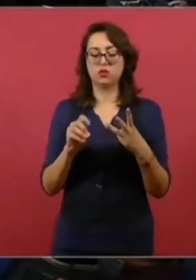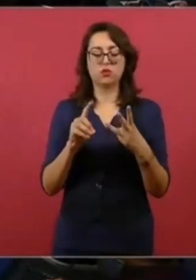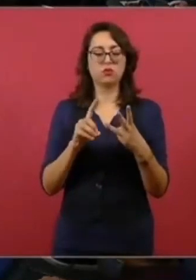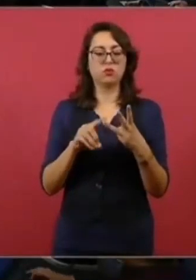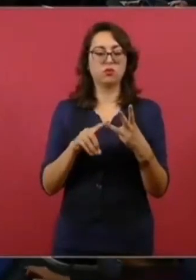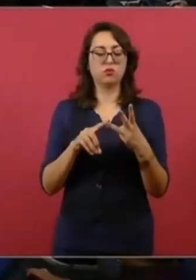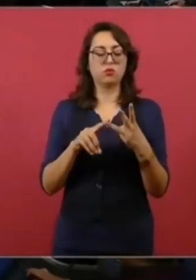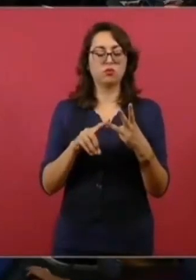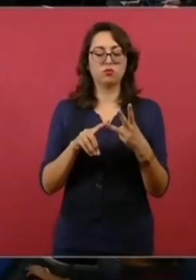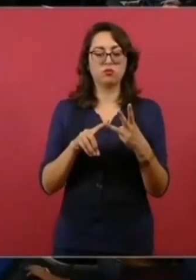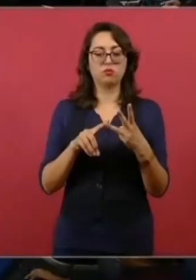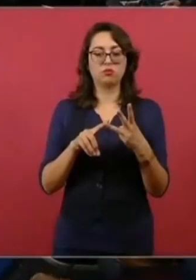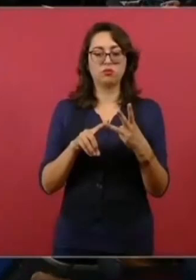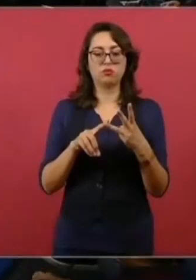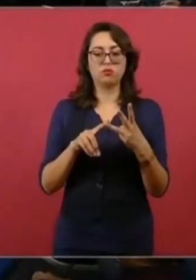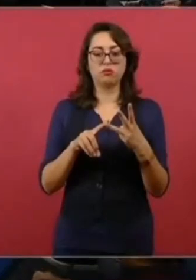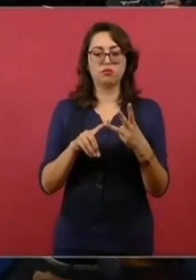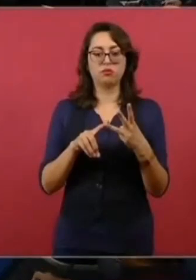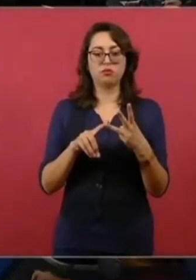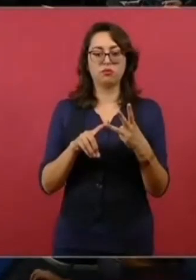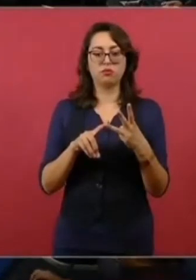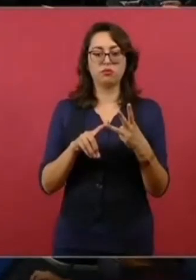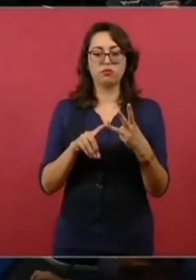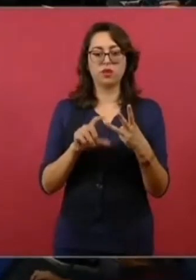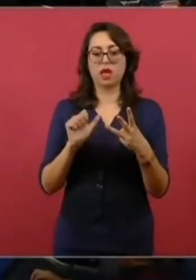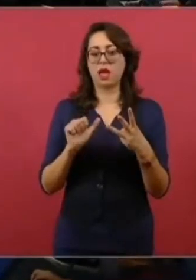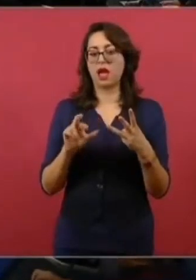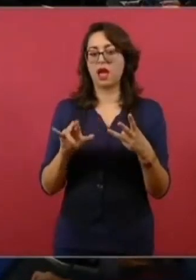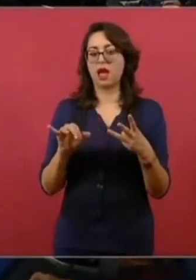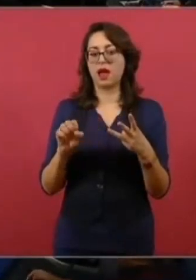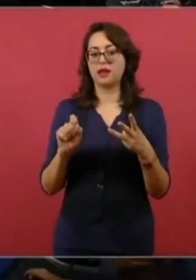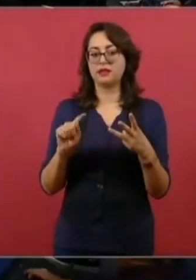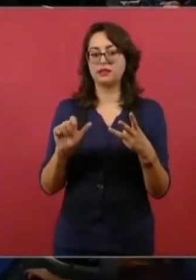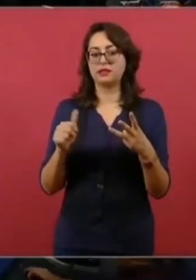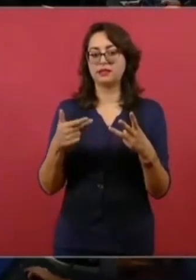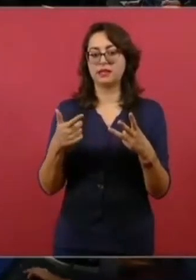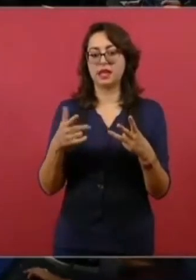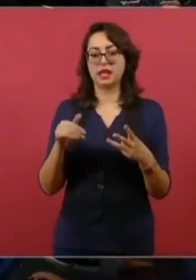Carmen Aristeguito.